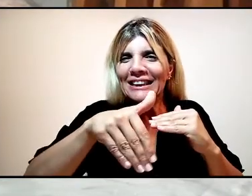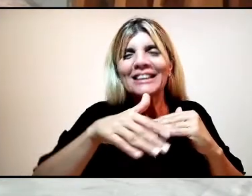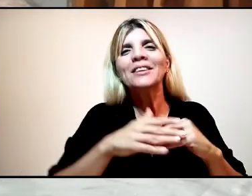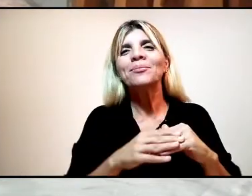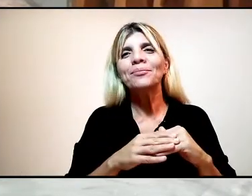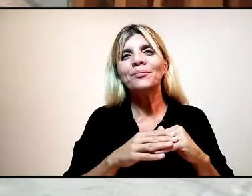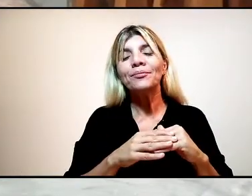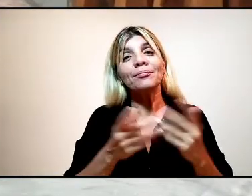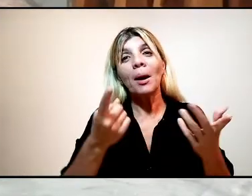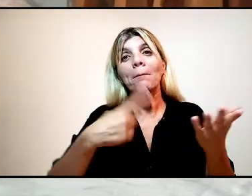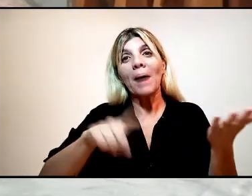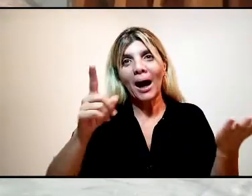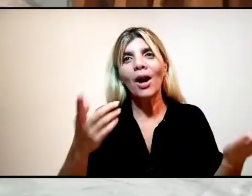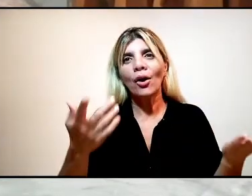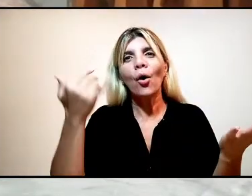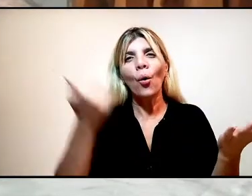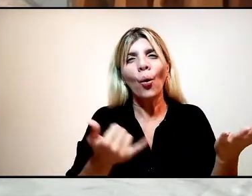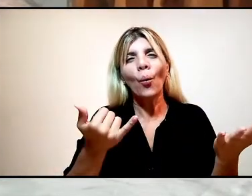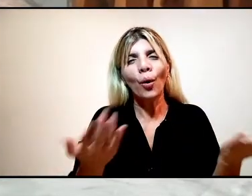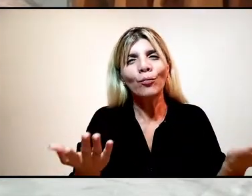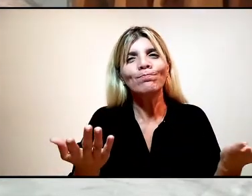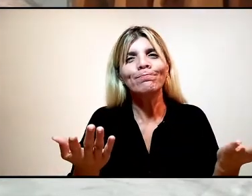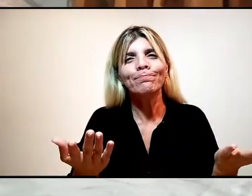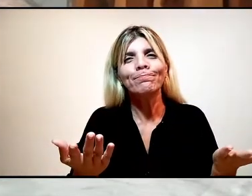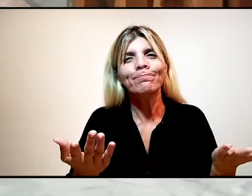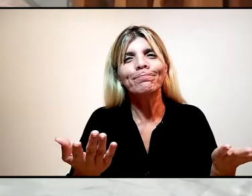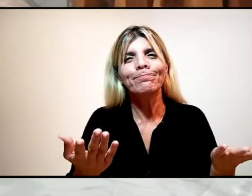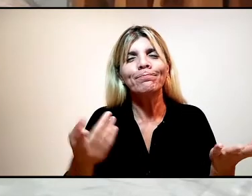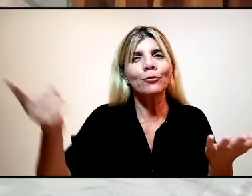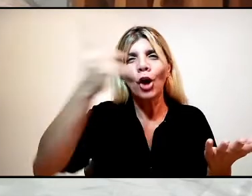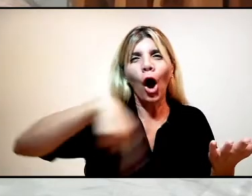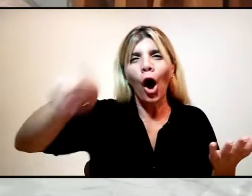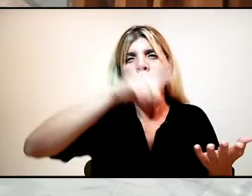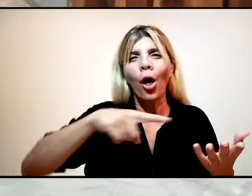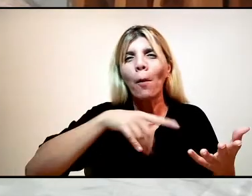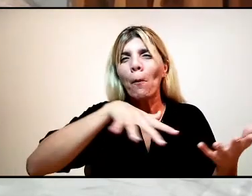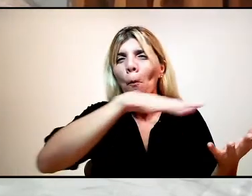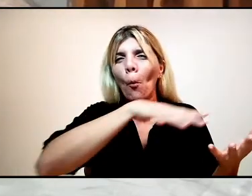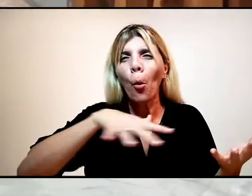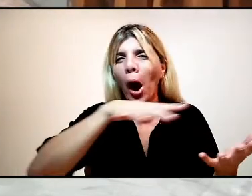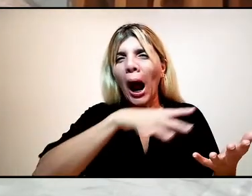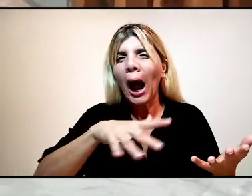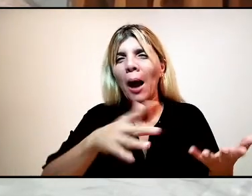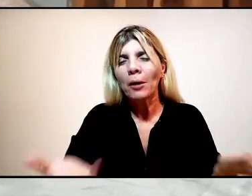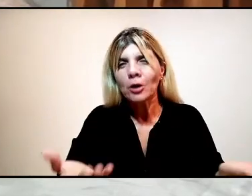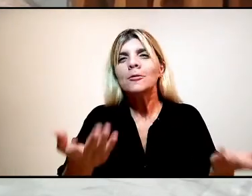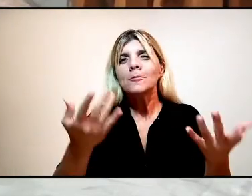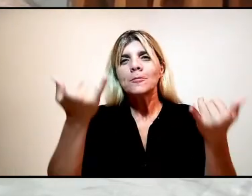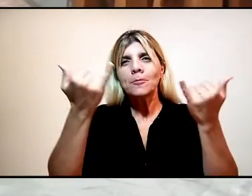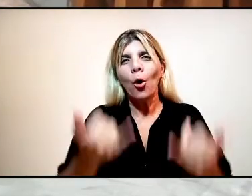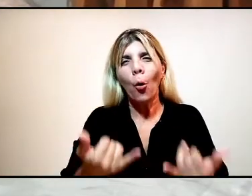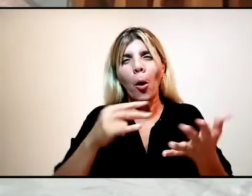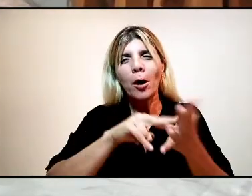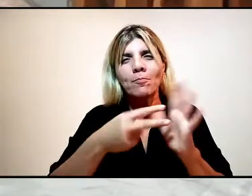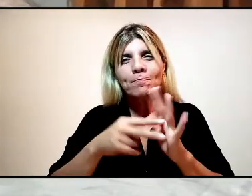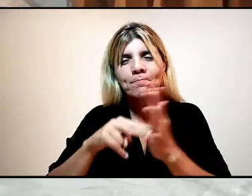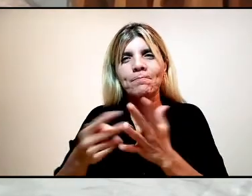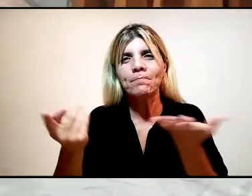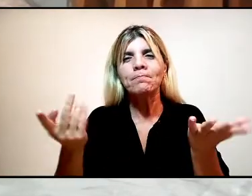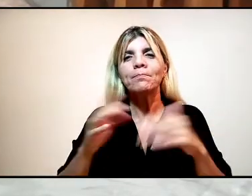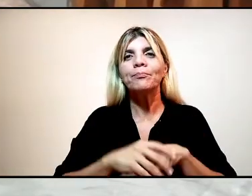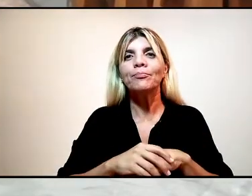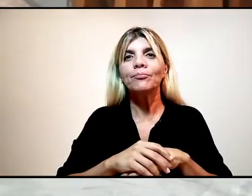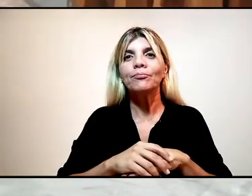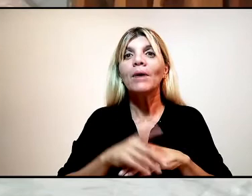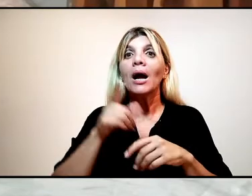y pagamos el costo que pagó el pueblo argentino. El orgullo de haber pertenecido a esa